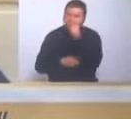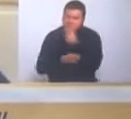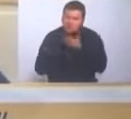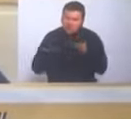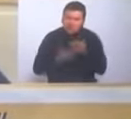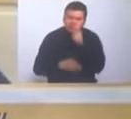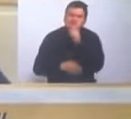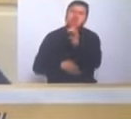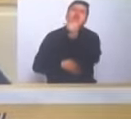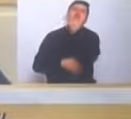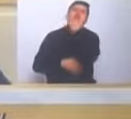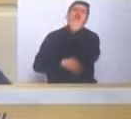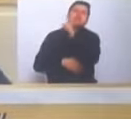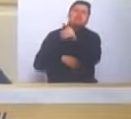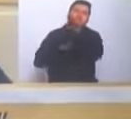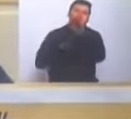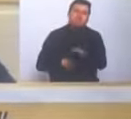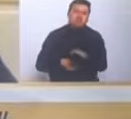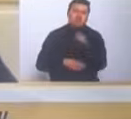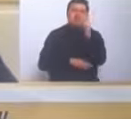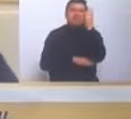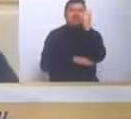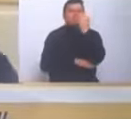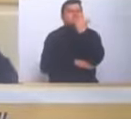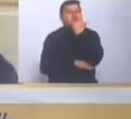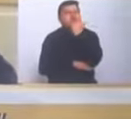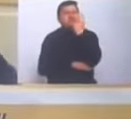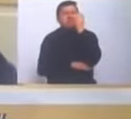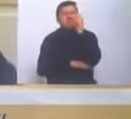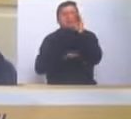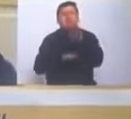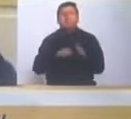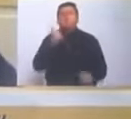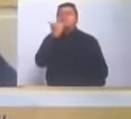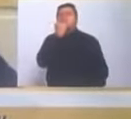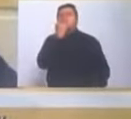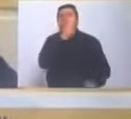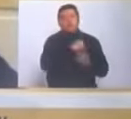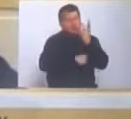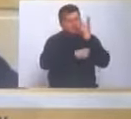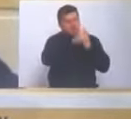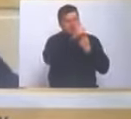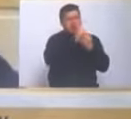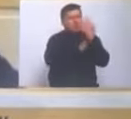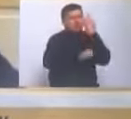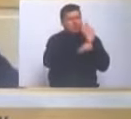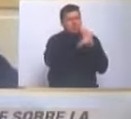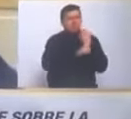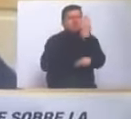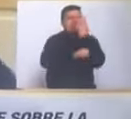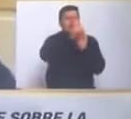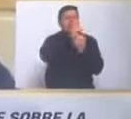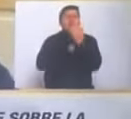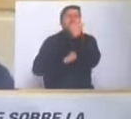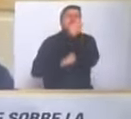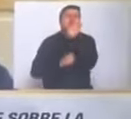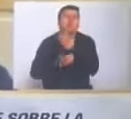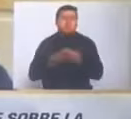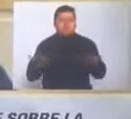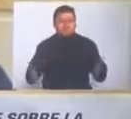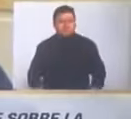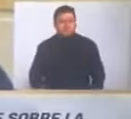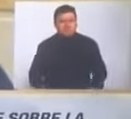Y se lo digo al representante de la fiscalía. ¿Qué pasó hace dos años, tres años, cuatro años que